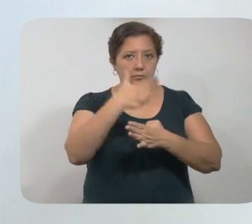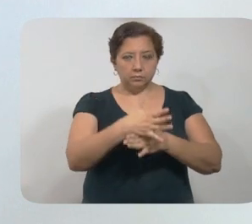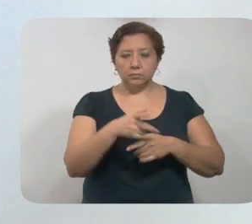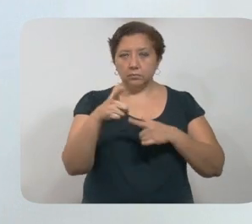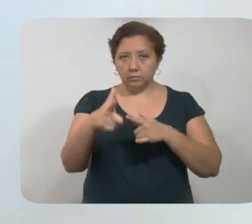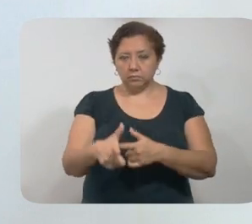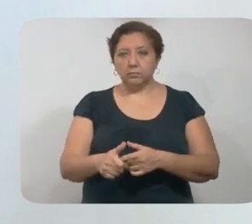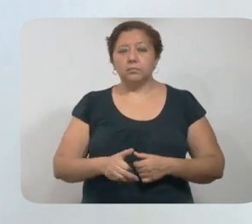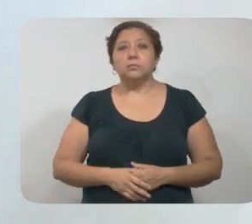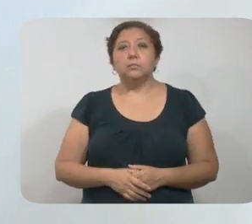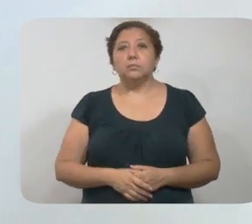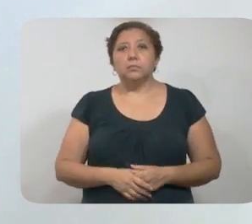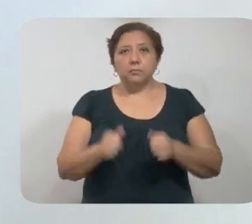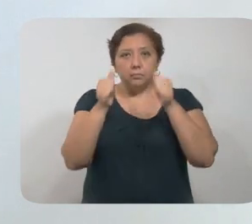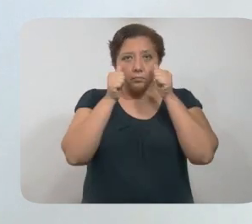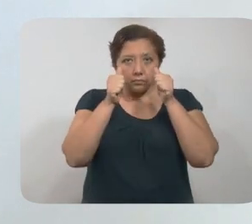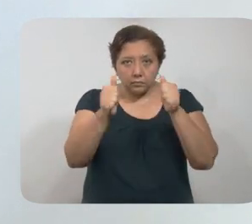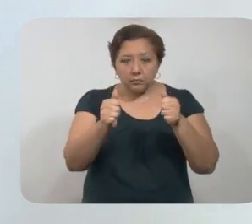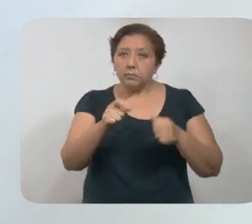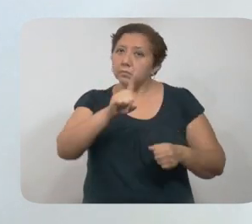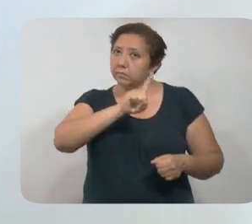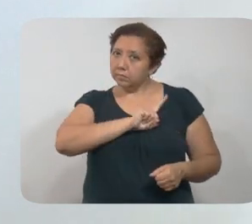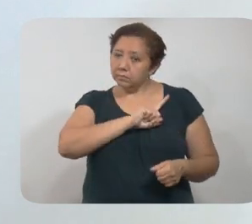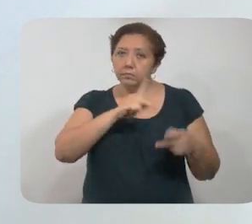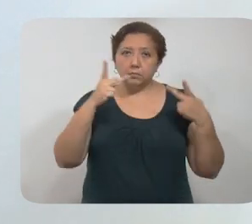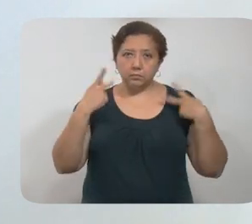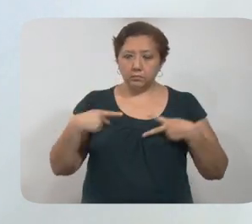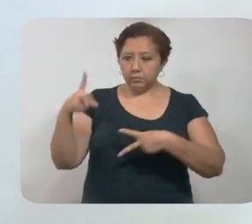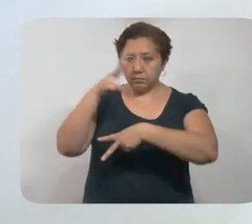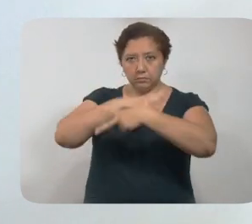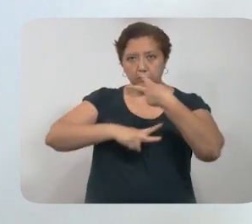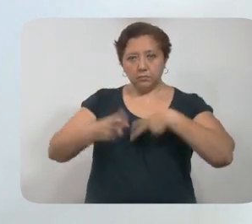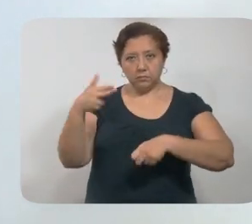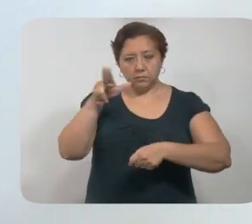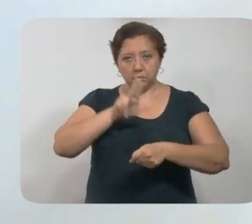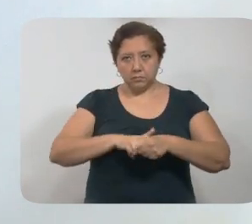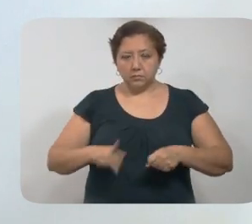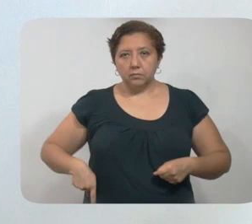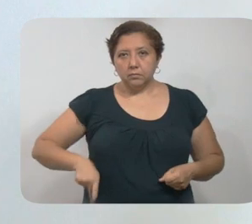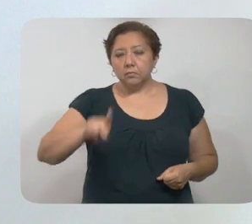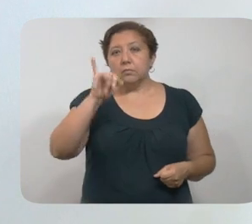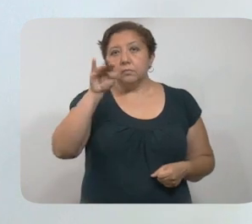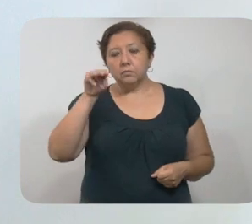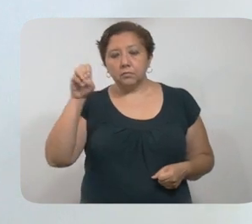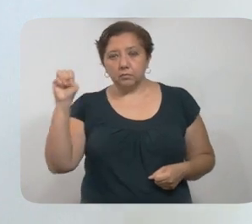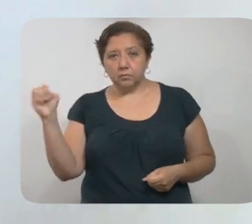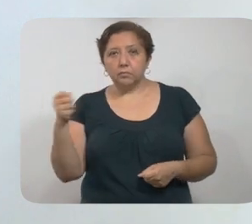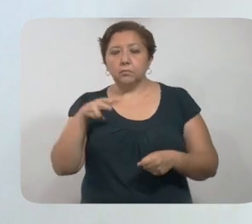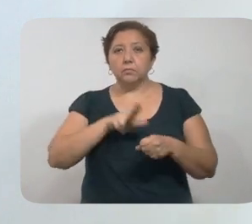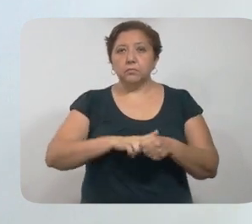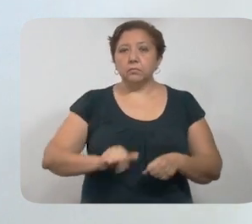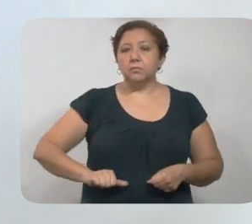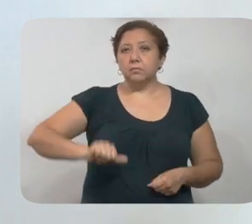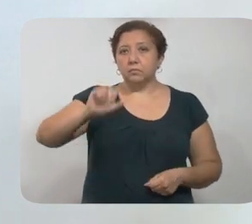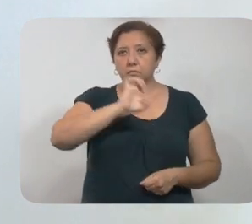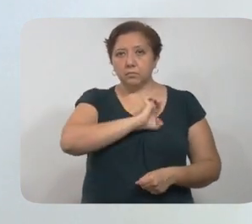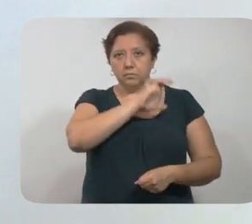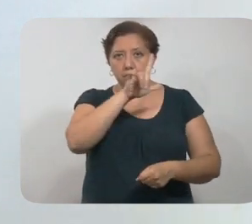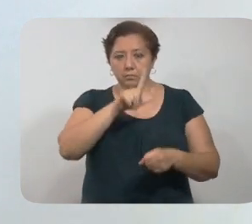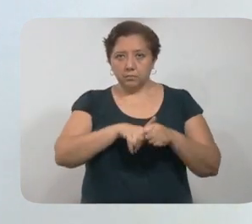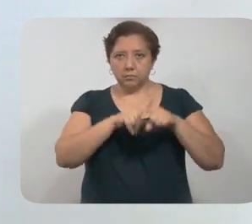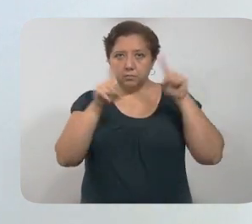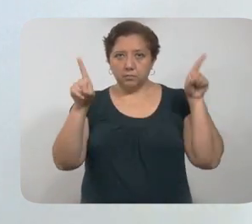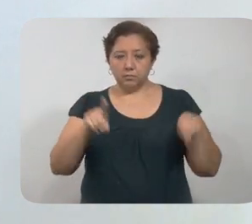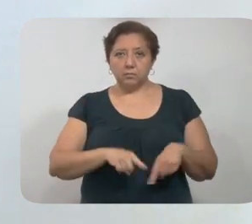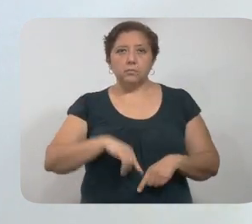siguiente. La atención es para pacientes que provengan de hospitales públicos del IMSS-ISTE, Hospital de Alta Especialidad de la